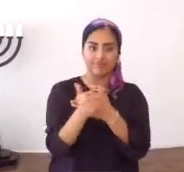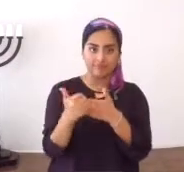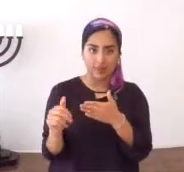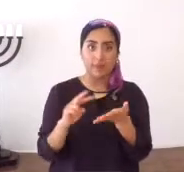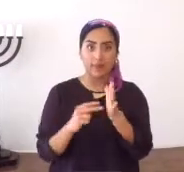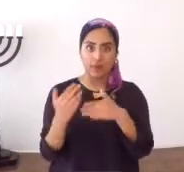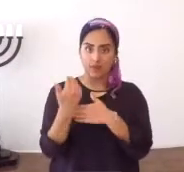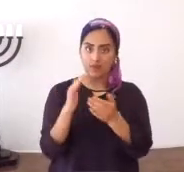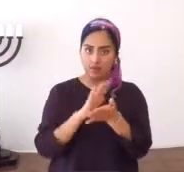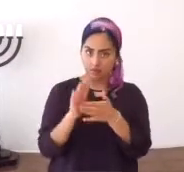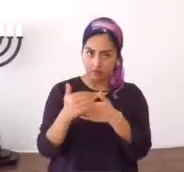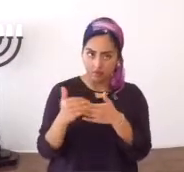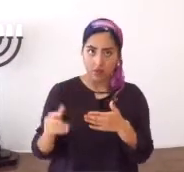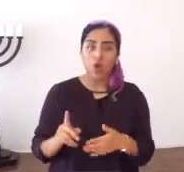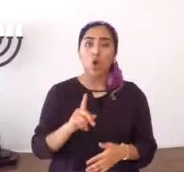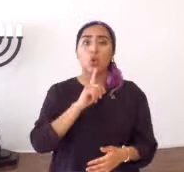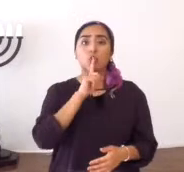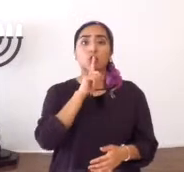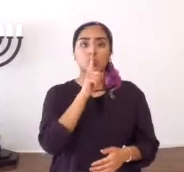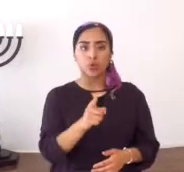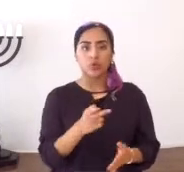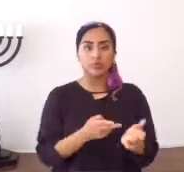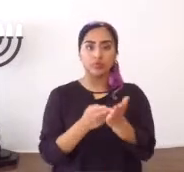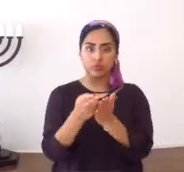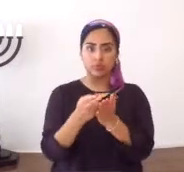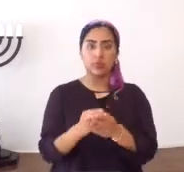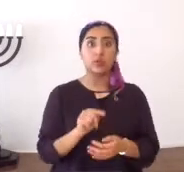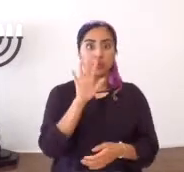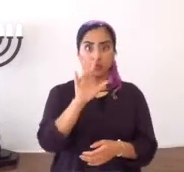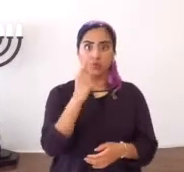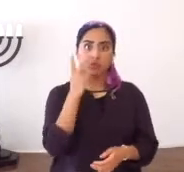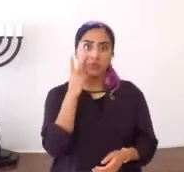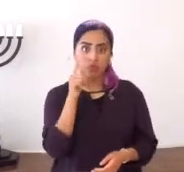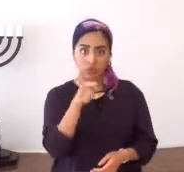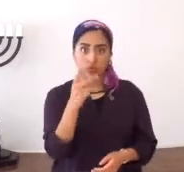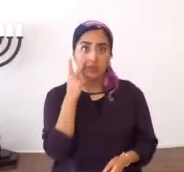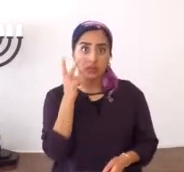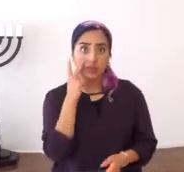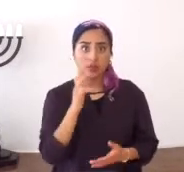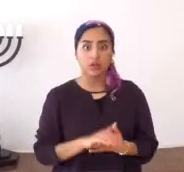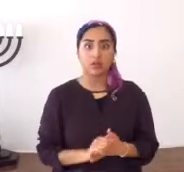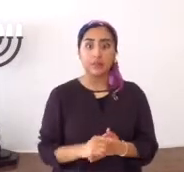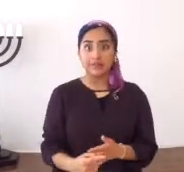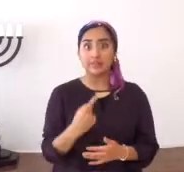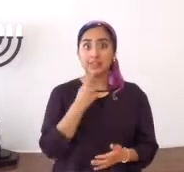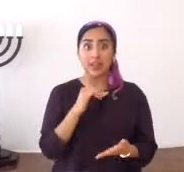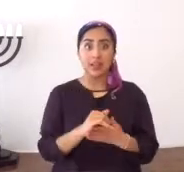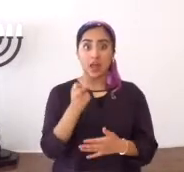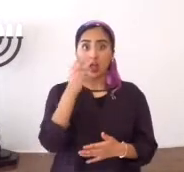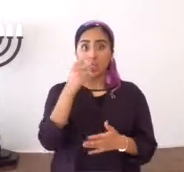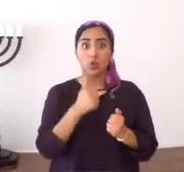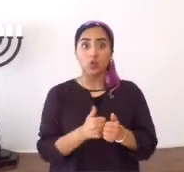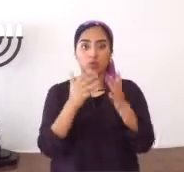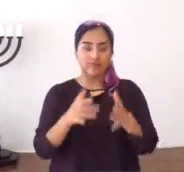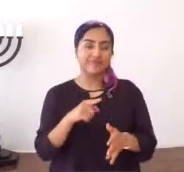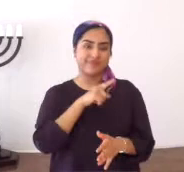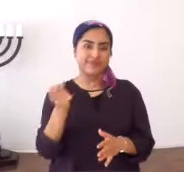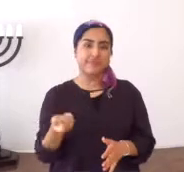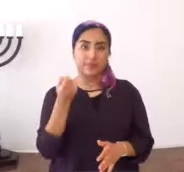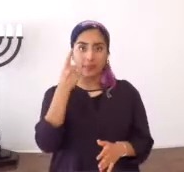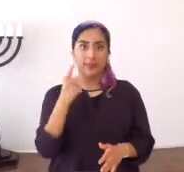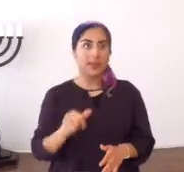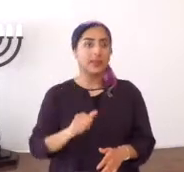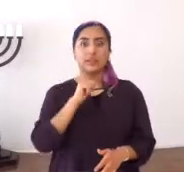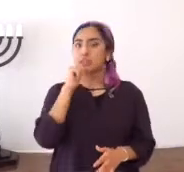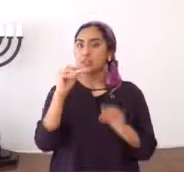sino con panes, sin levadura, Hamatsa, de sinceridad, y de verdad, se da usted, el decir, que los